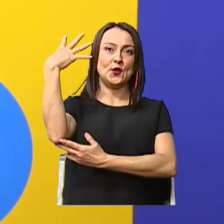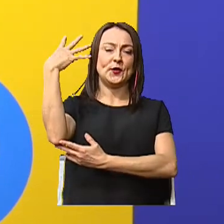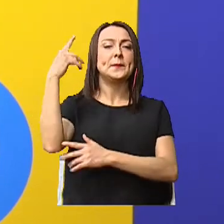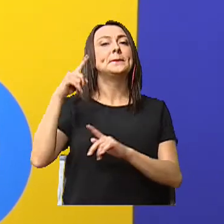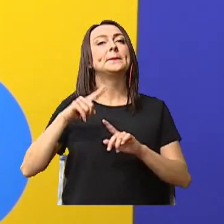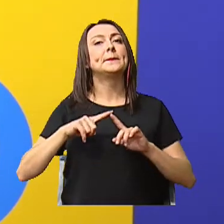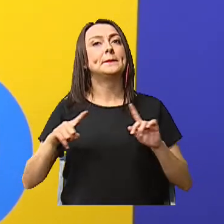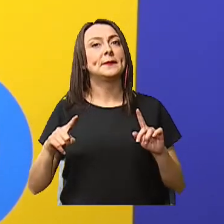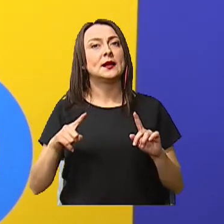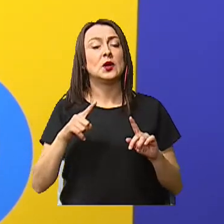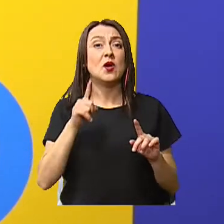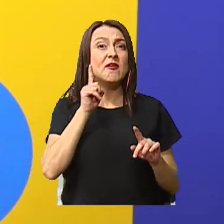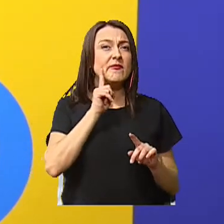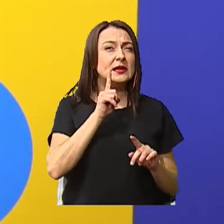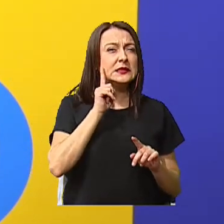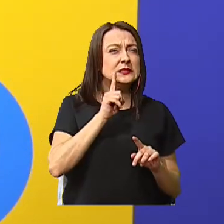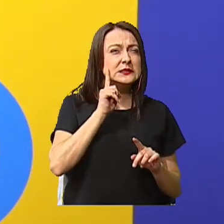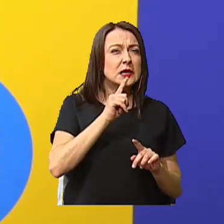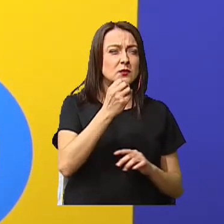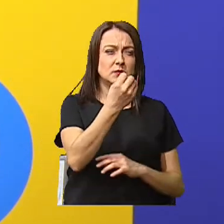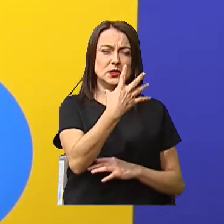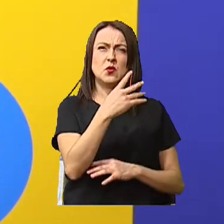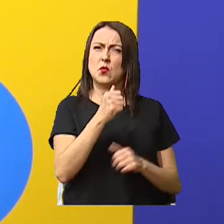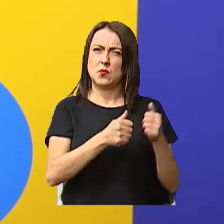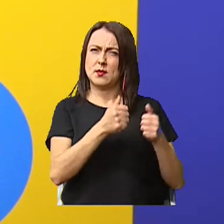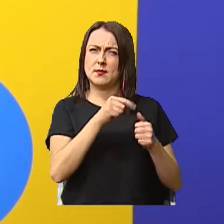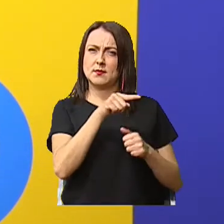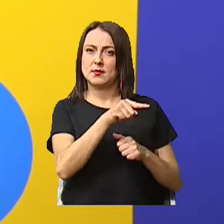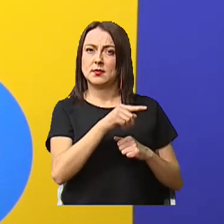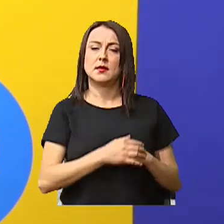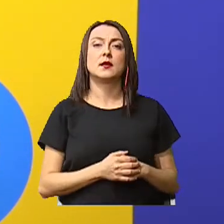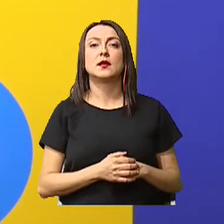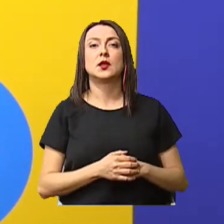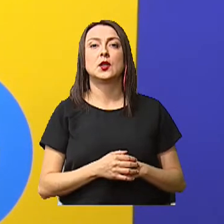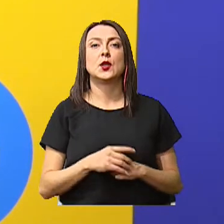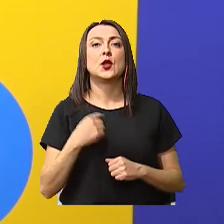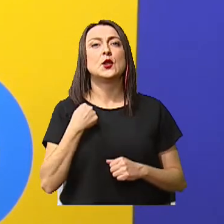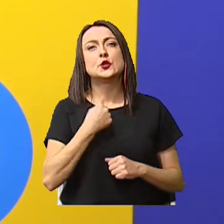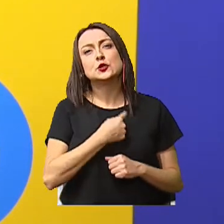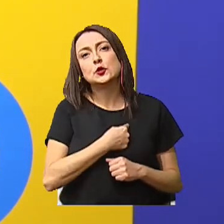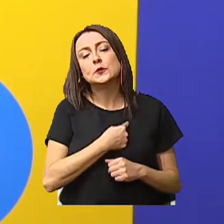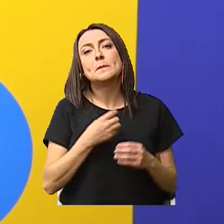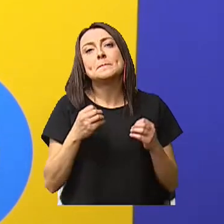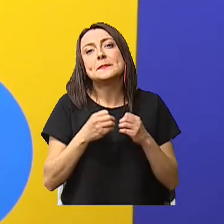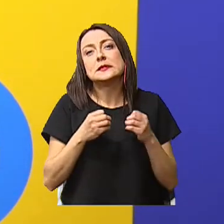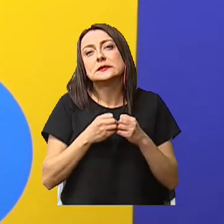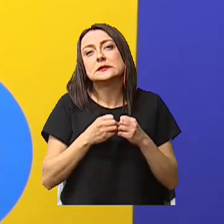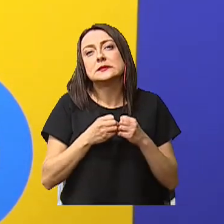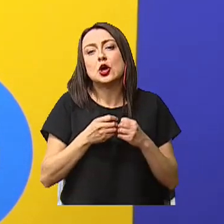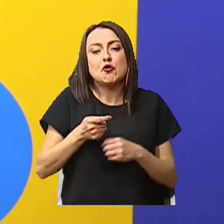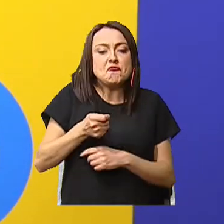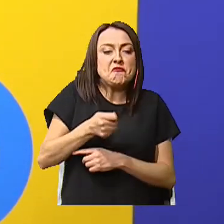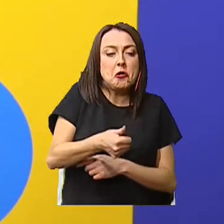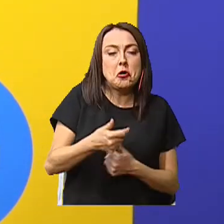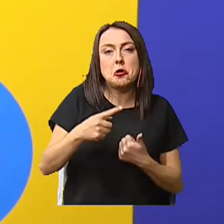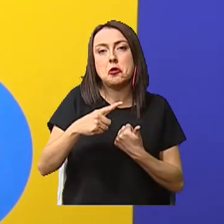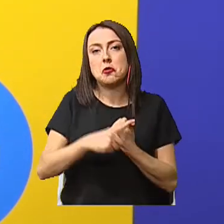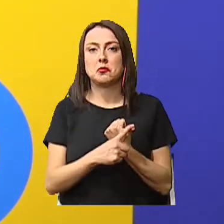en el caso de la fuente de luz artificial lo vamos a adquirir mediante un foco,